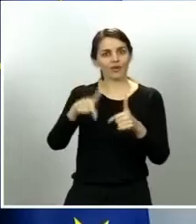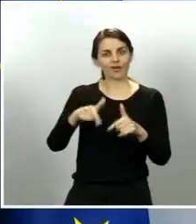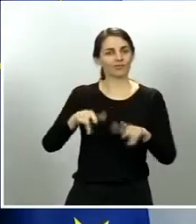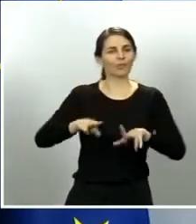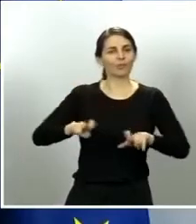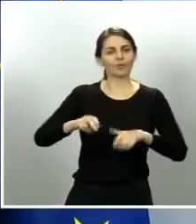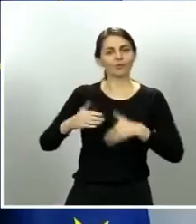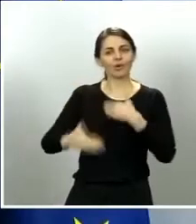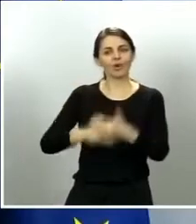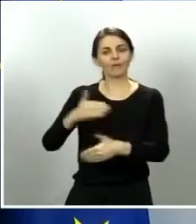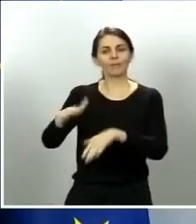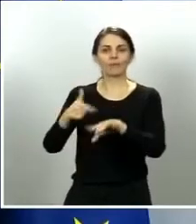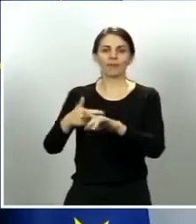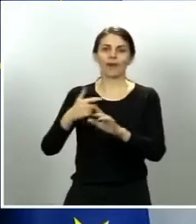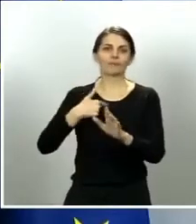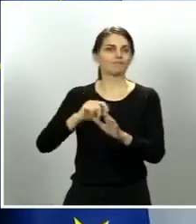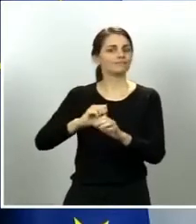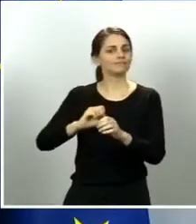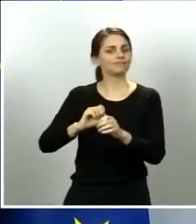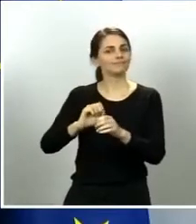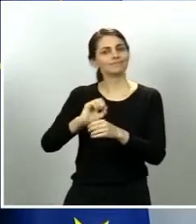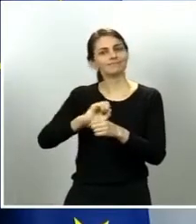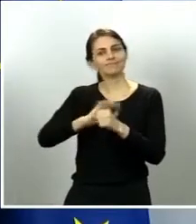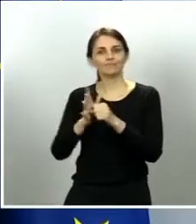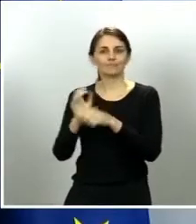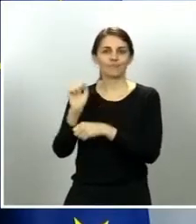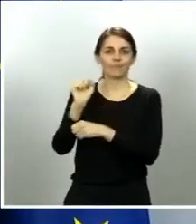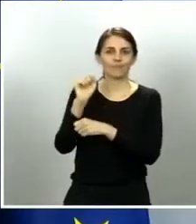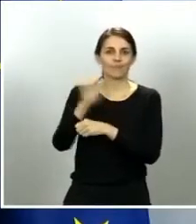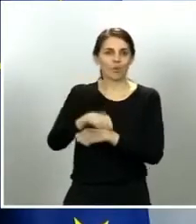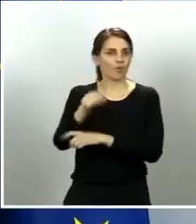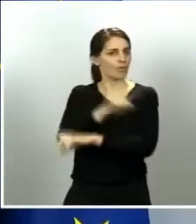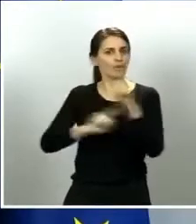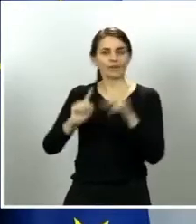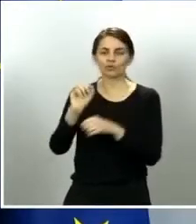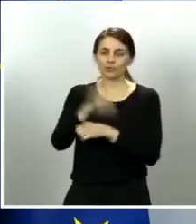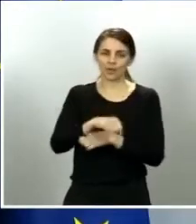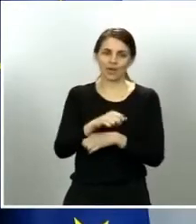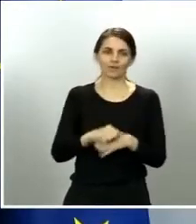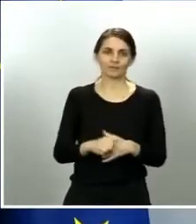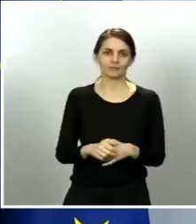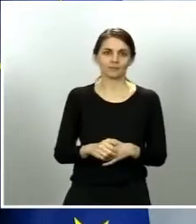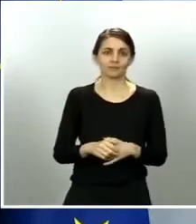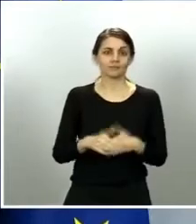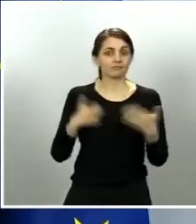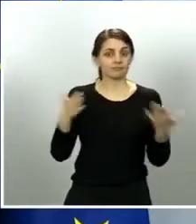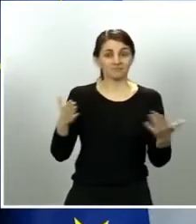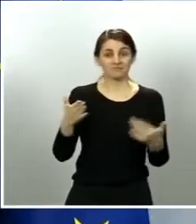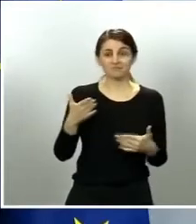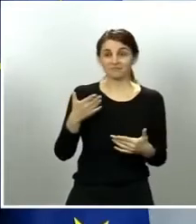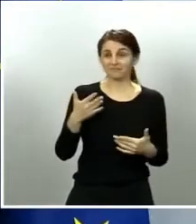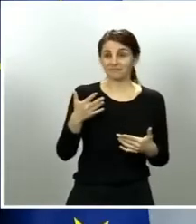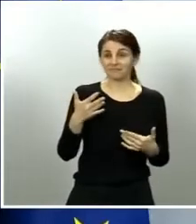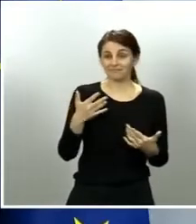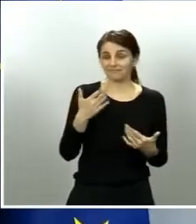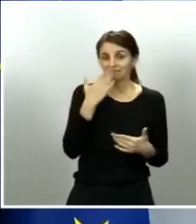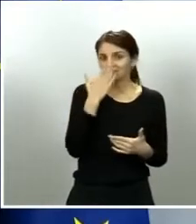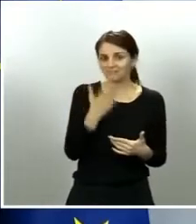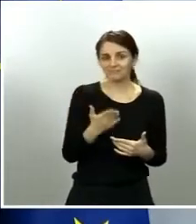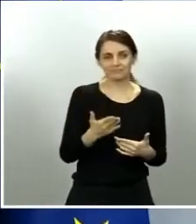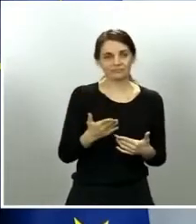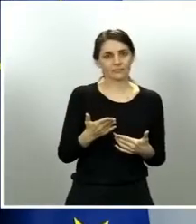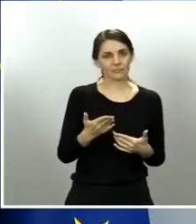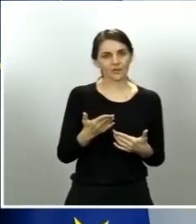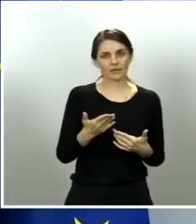hemos dicho en distintas ocasiones y como nos lo repetimos en las conversaciones que mantenemos todos nosotros, no hubiéramos